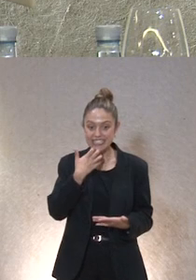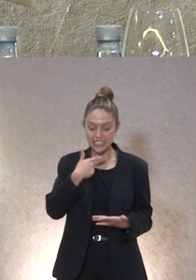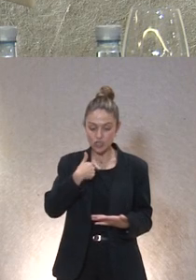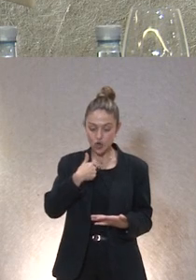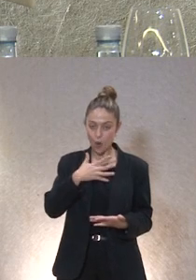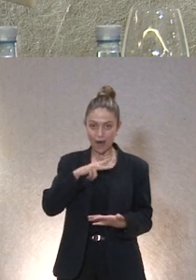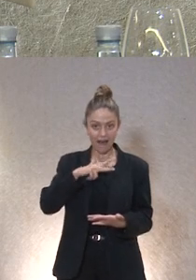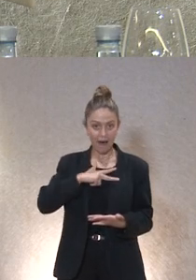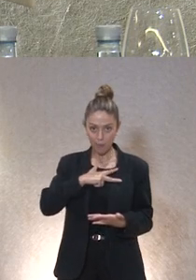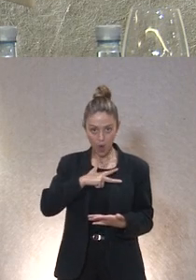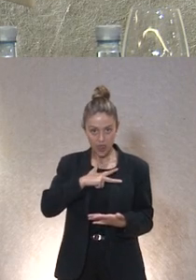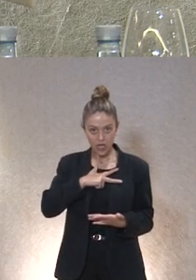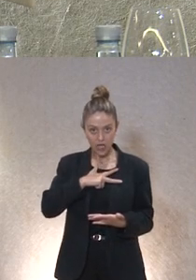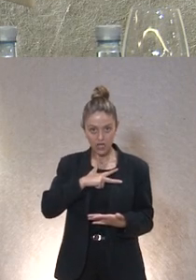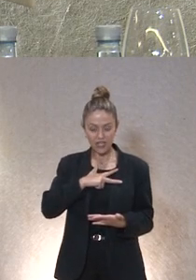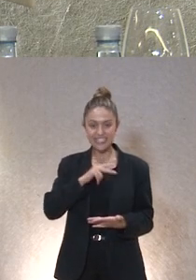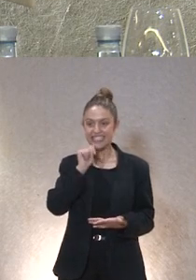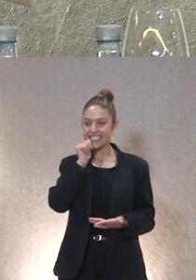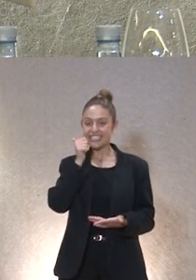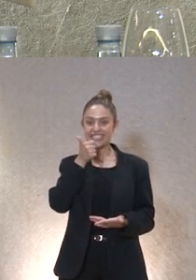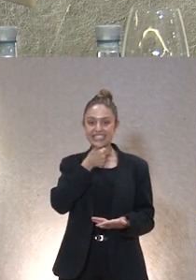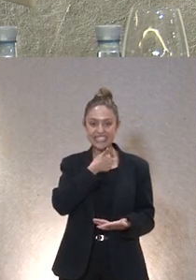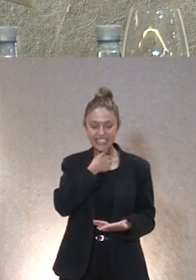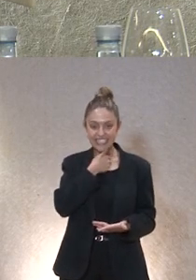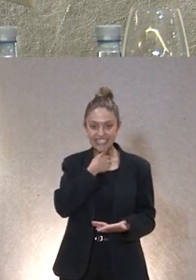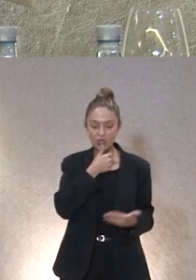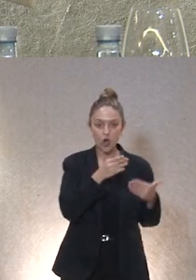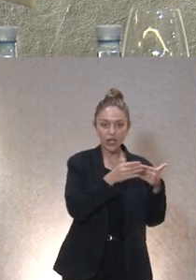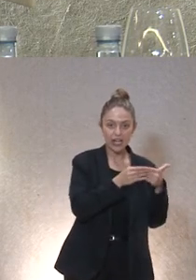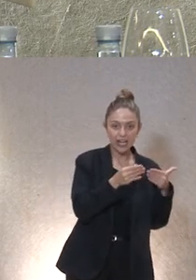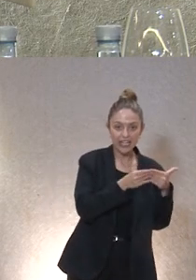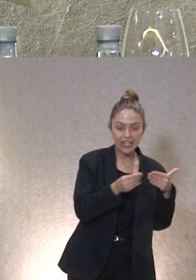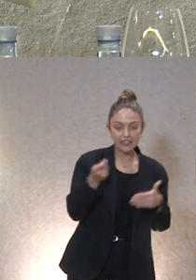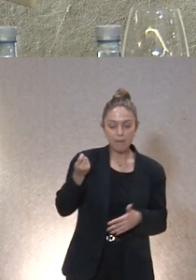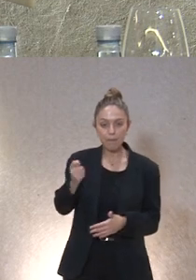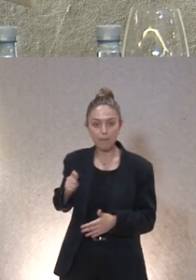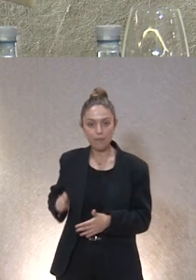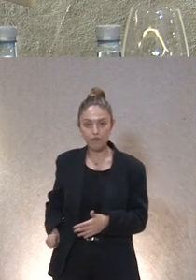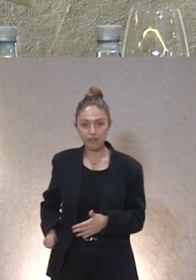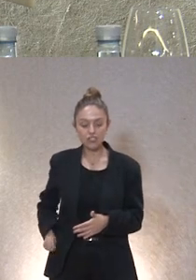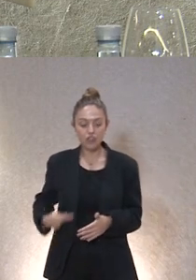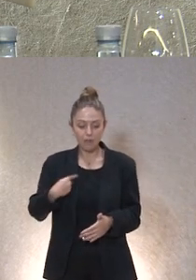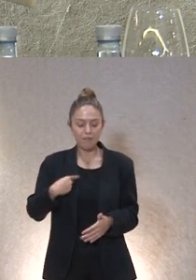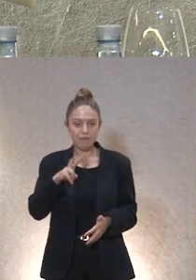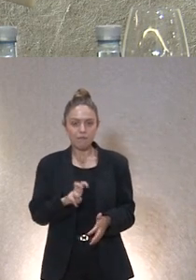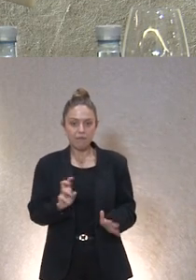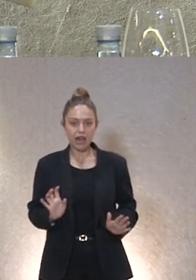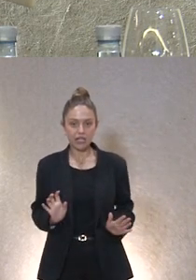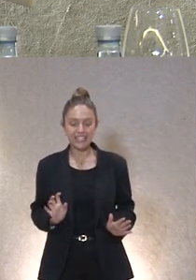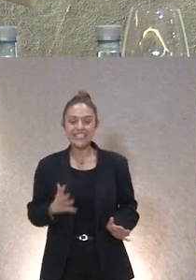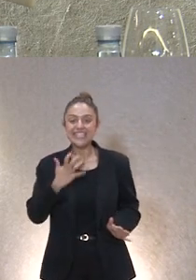penal el secreto cliente profesional me va a valer cuando haya